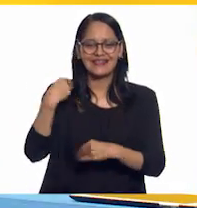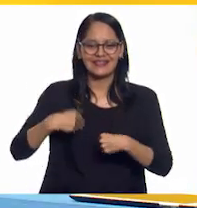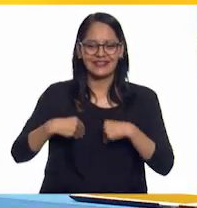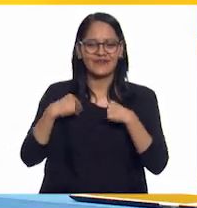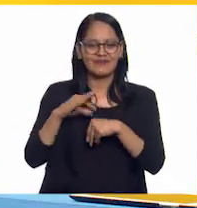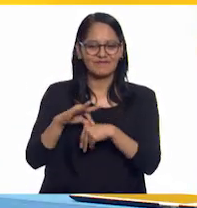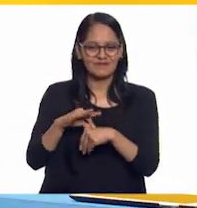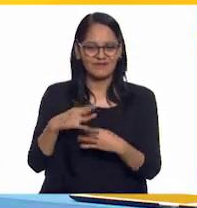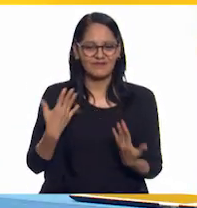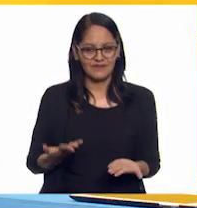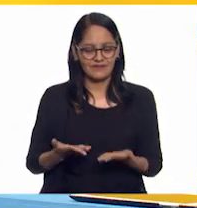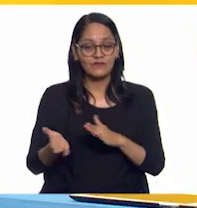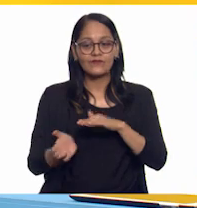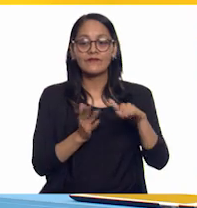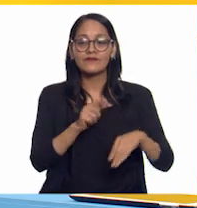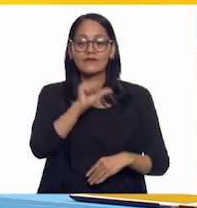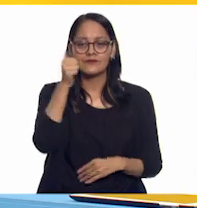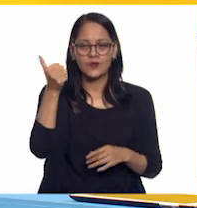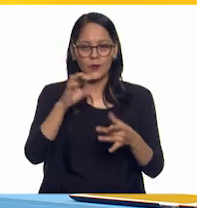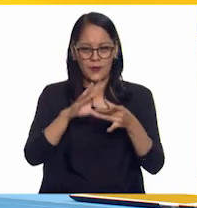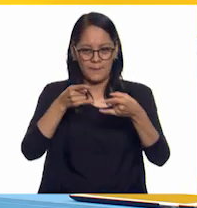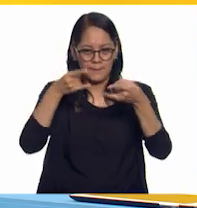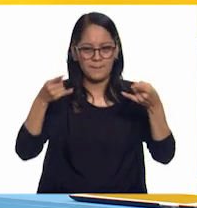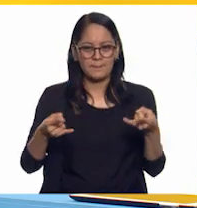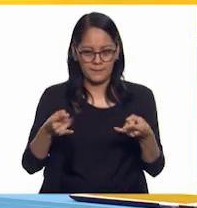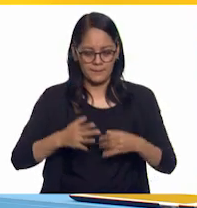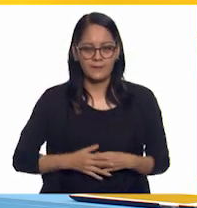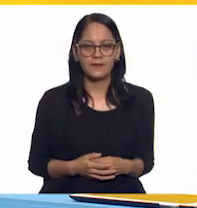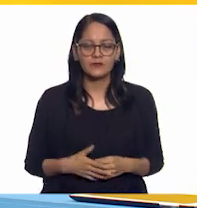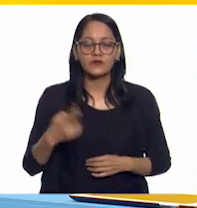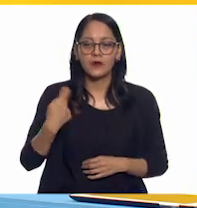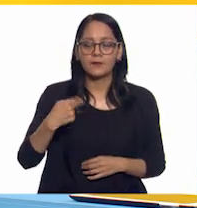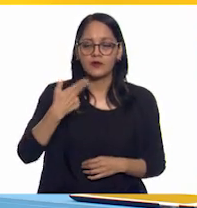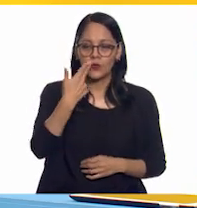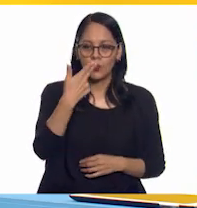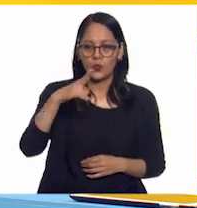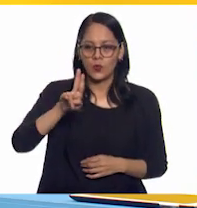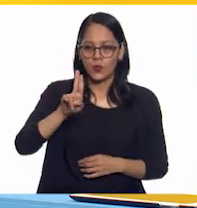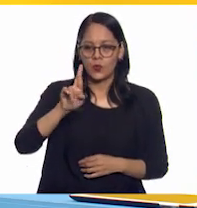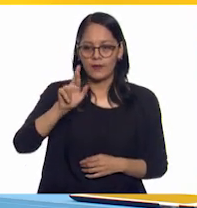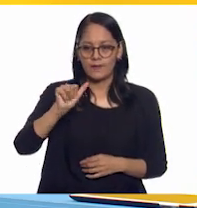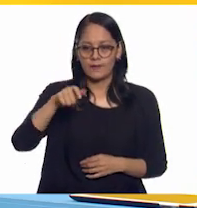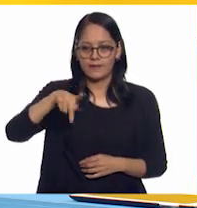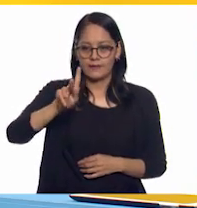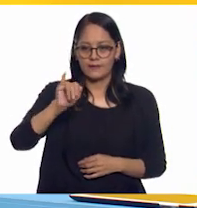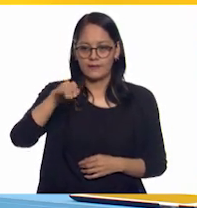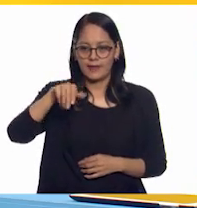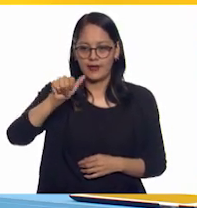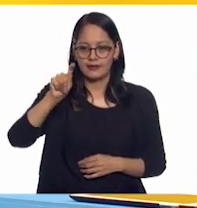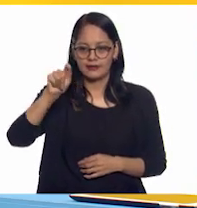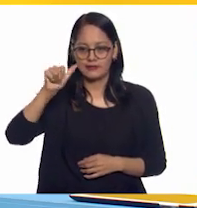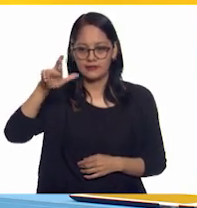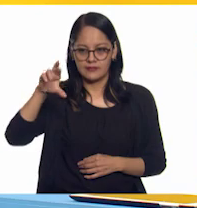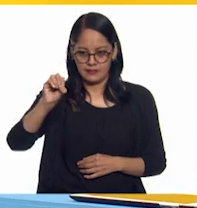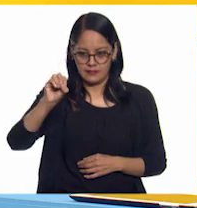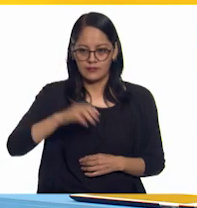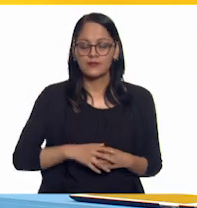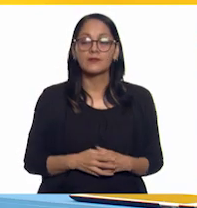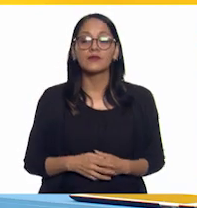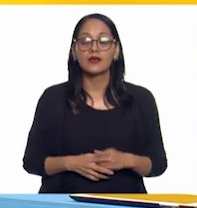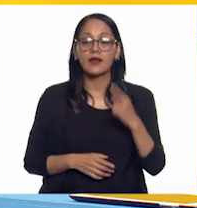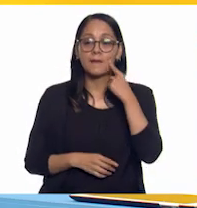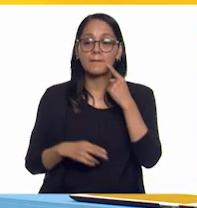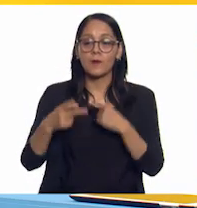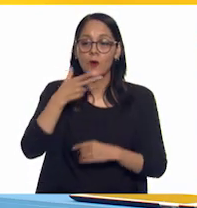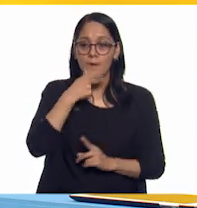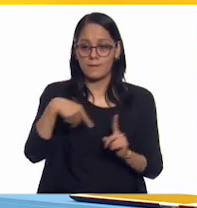que ahora viéramos un bello cuento que se llama Urakimataro. Urakimataro es el nombre del